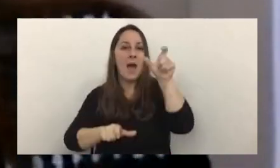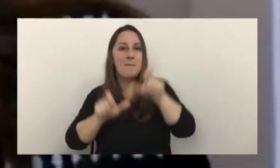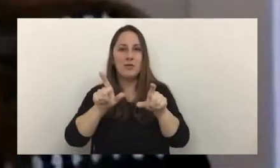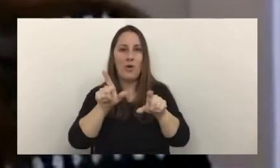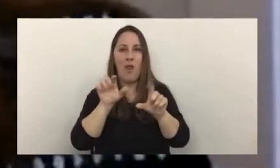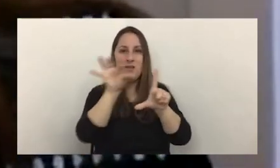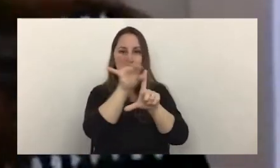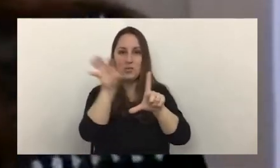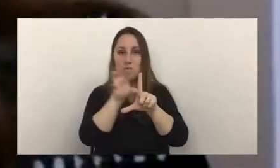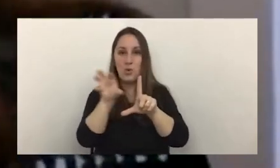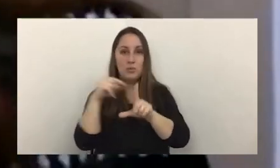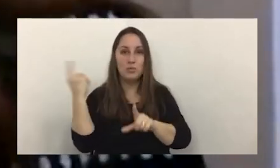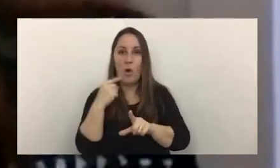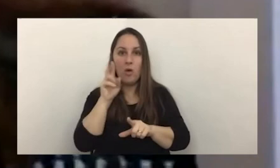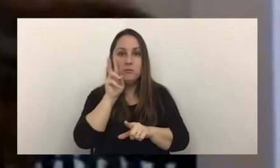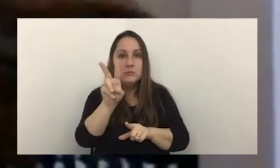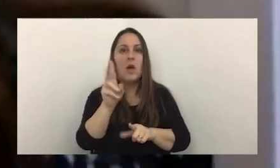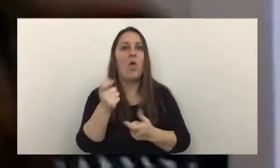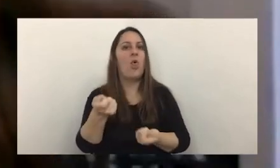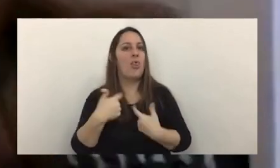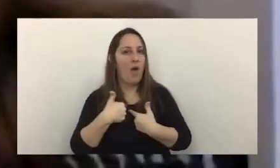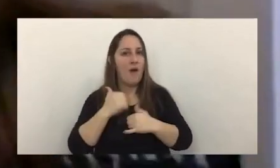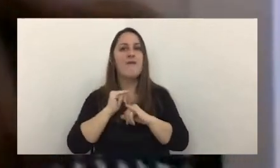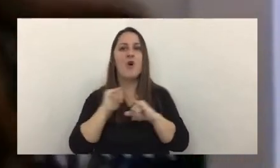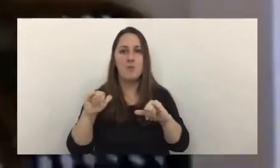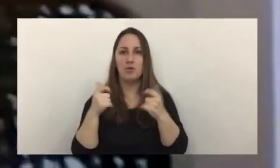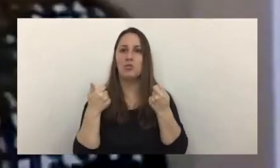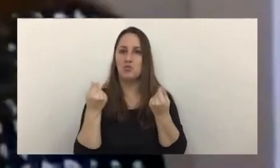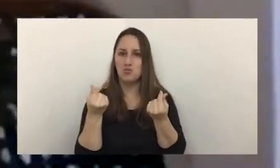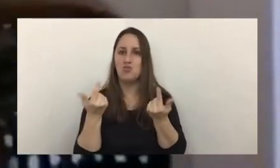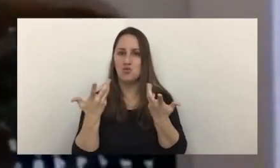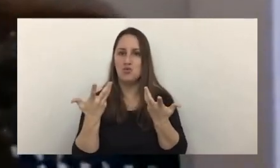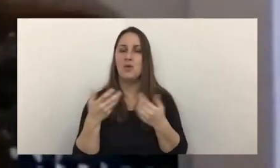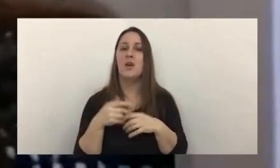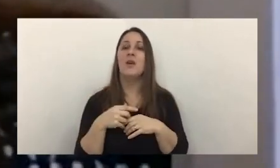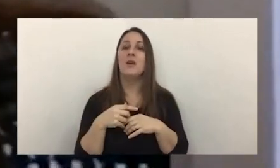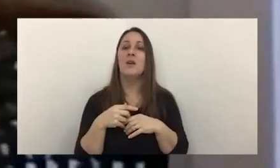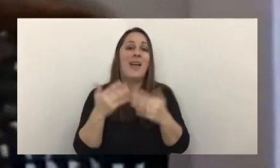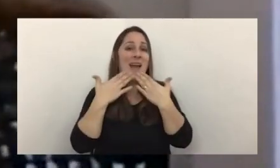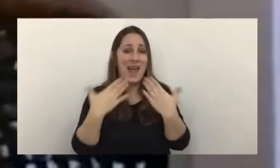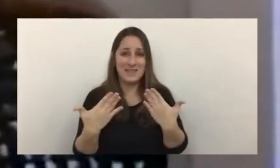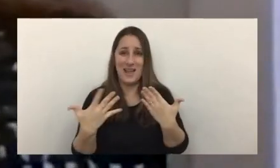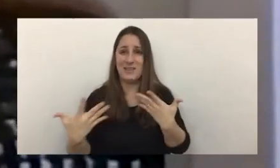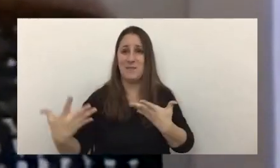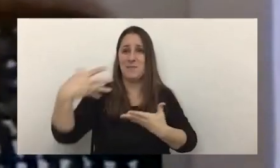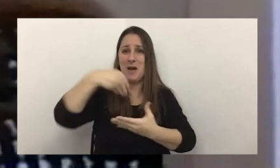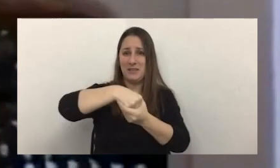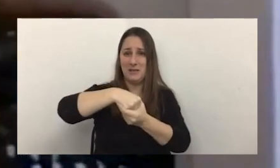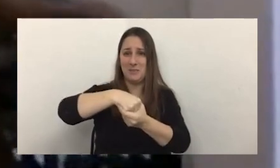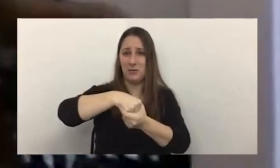sala ha generado un gran valor agregado yo más que agradecer muchísimo la participación